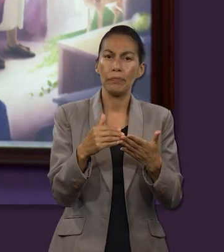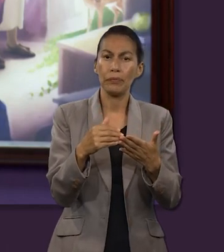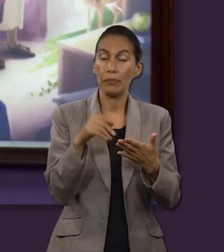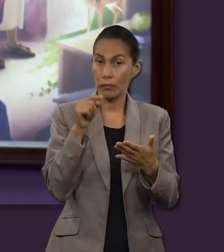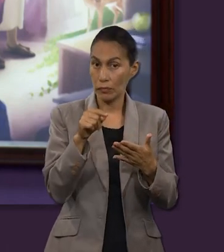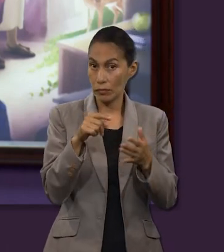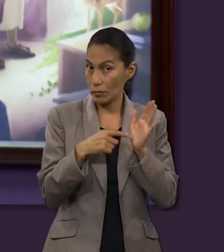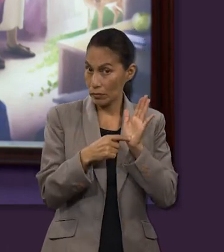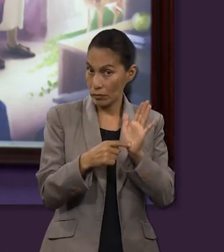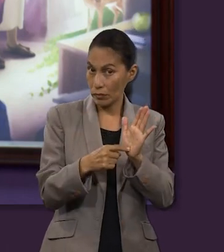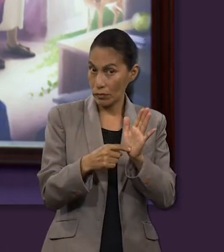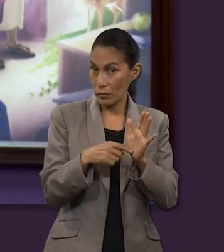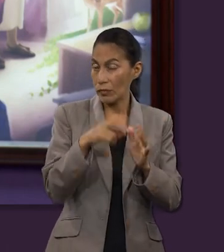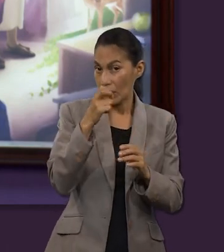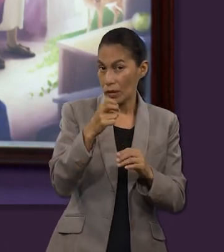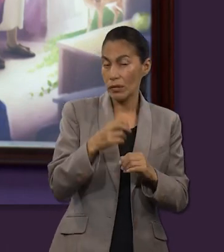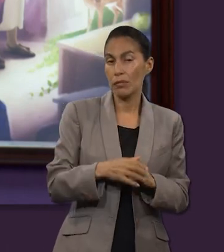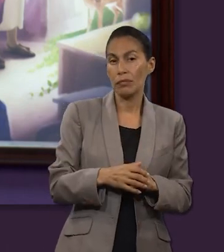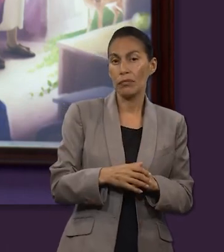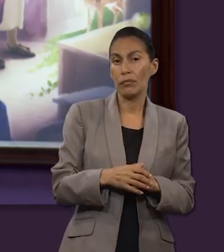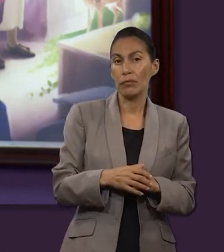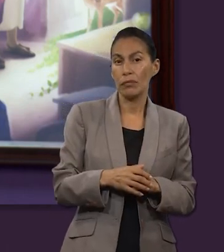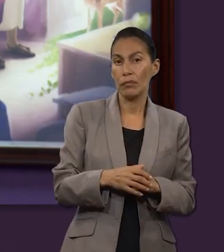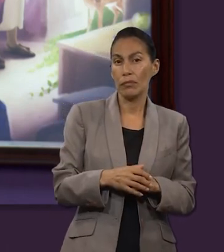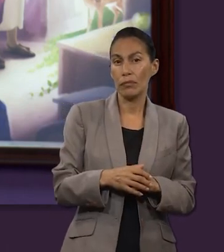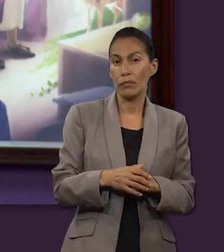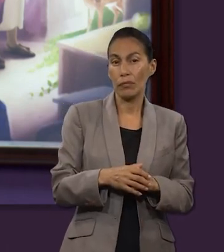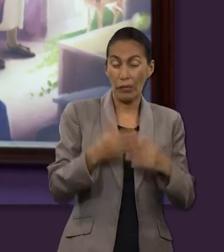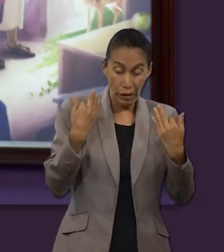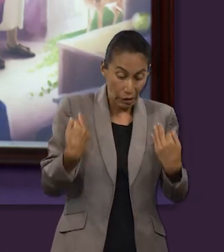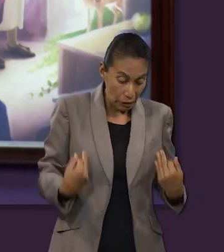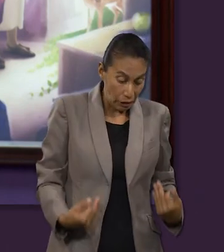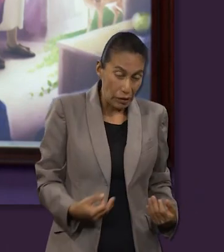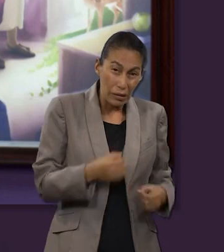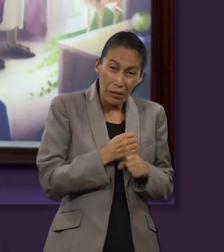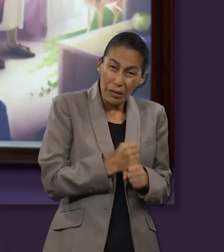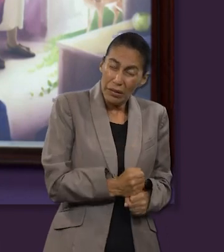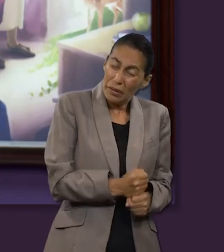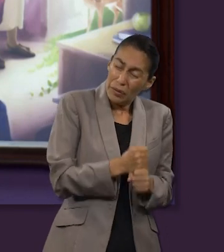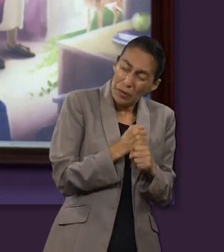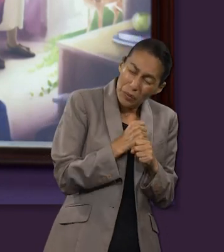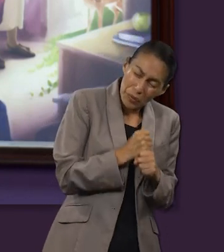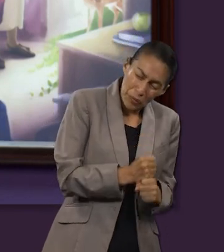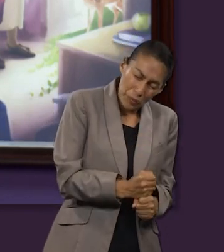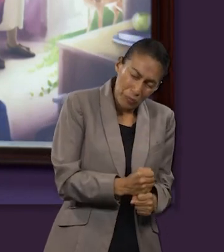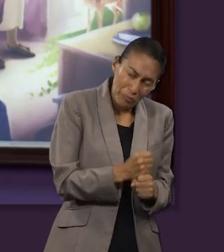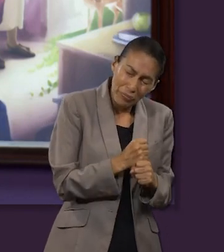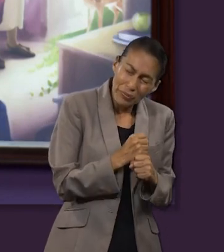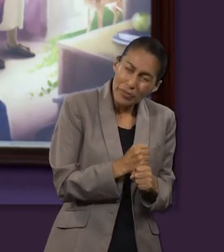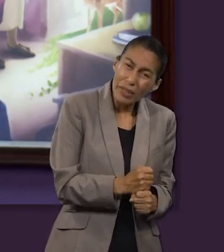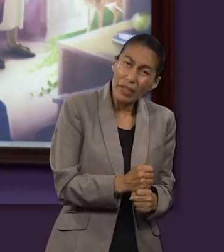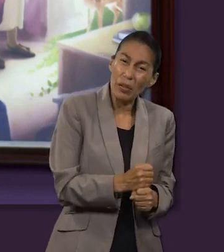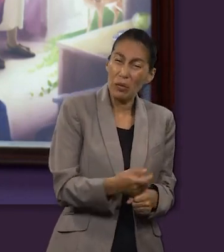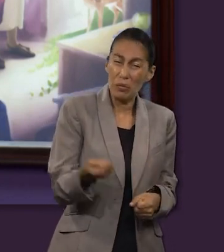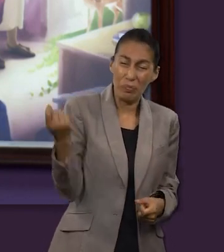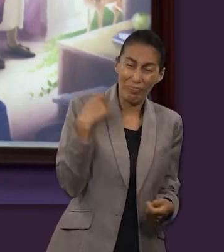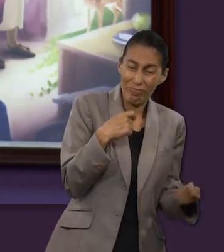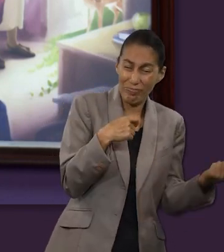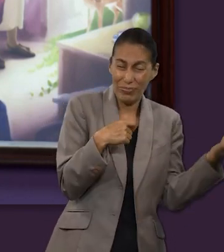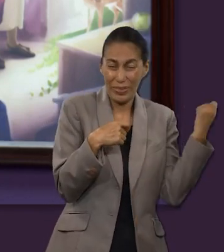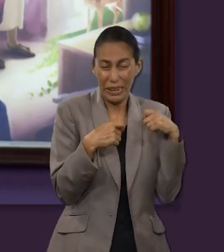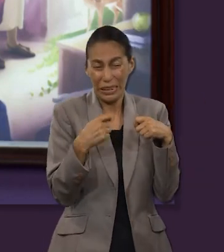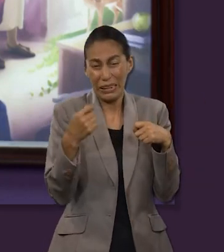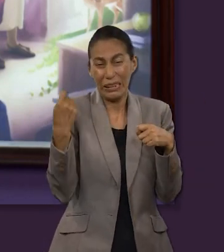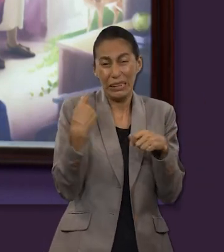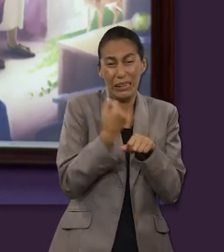producciones donde hacen énfasis en eso, en la parte física, en la forma en que